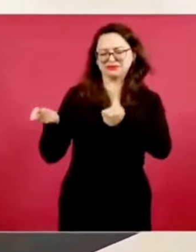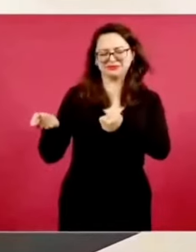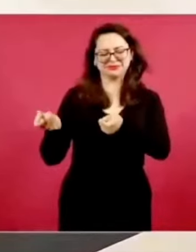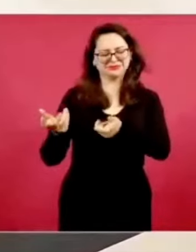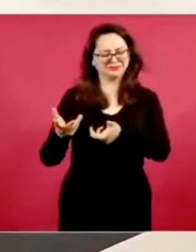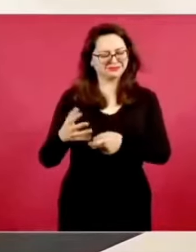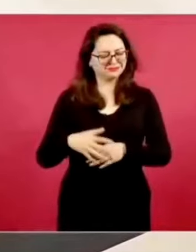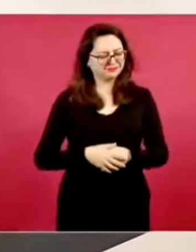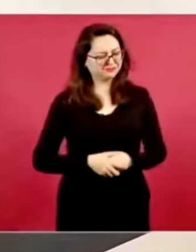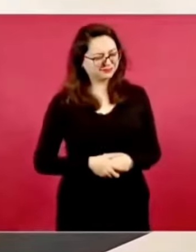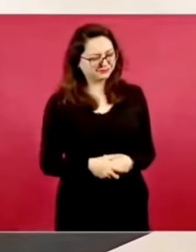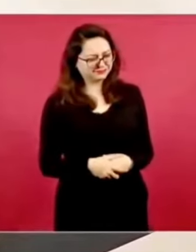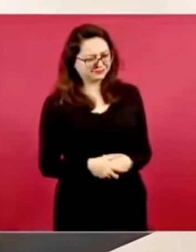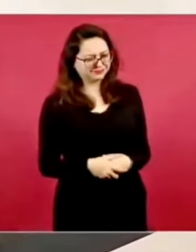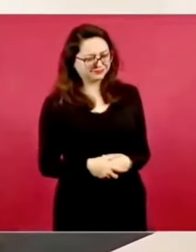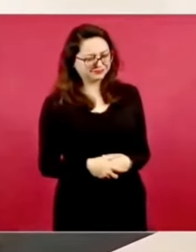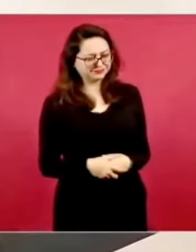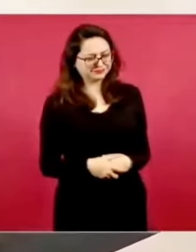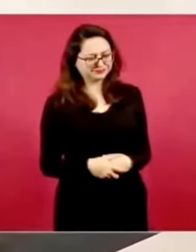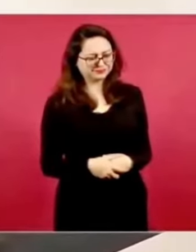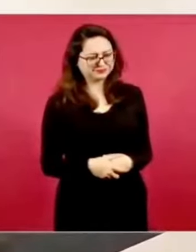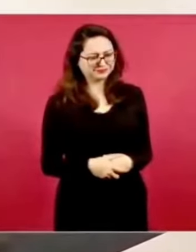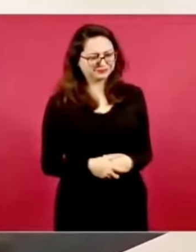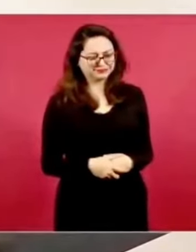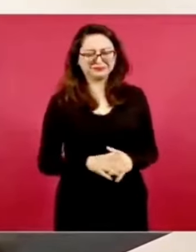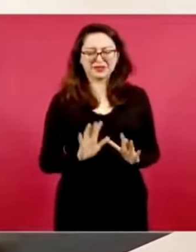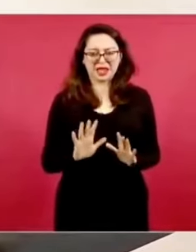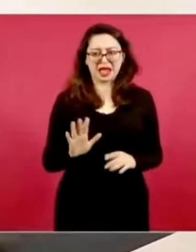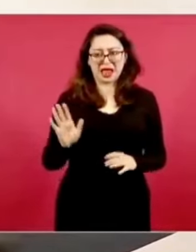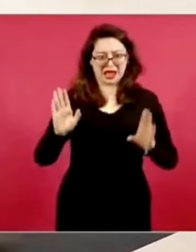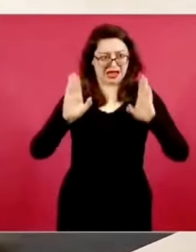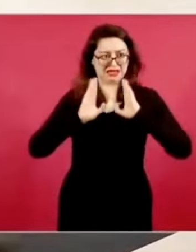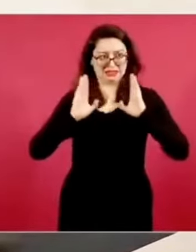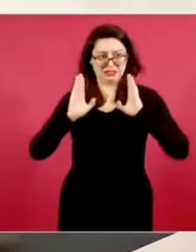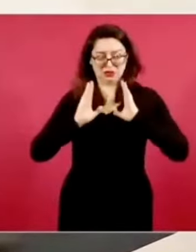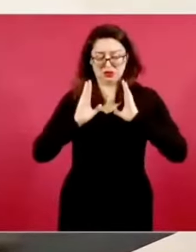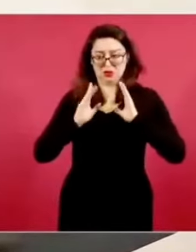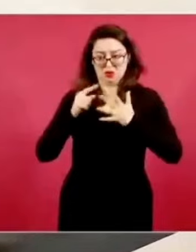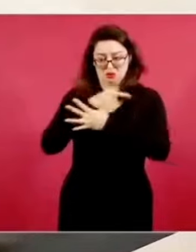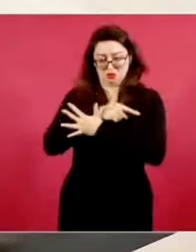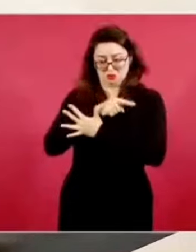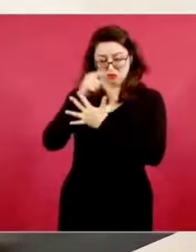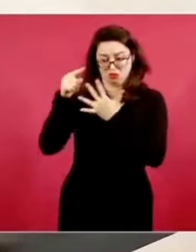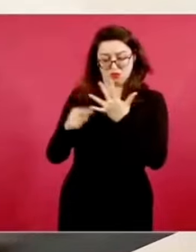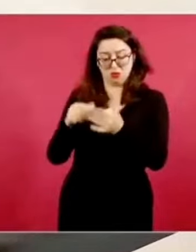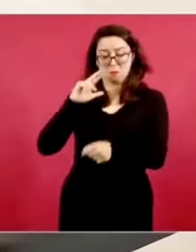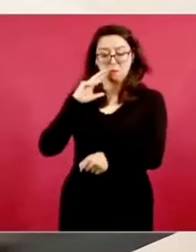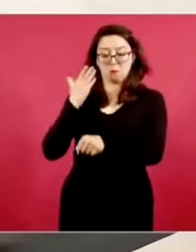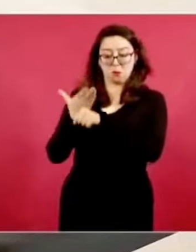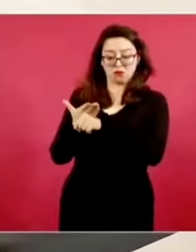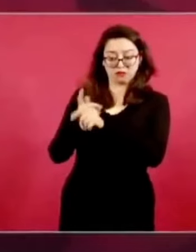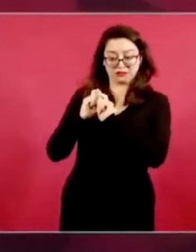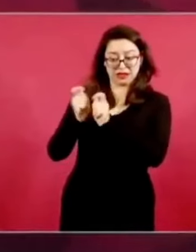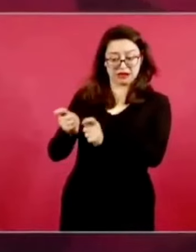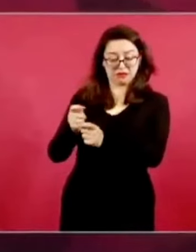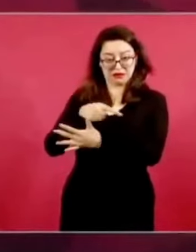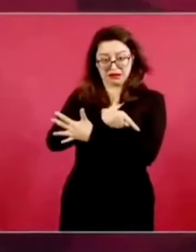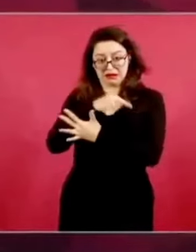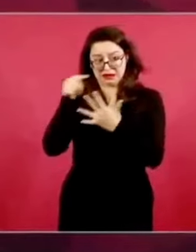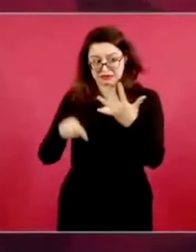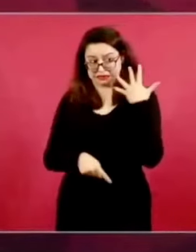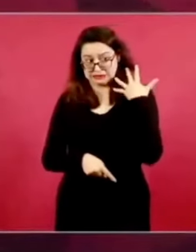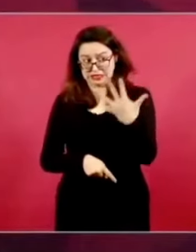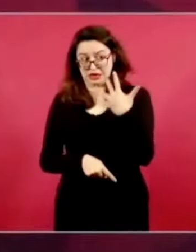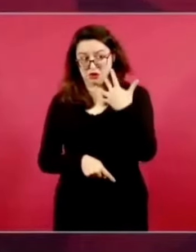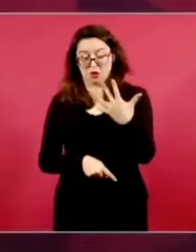Ejército, además de esas funciones legales, además que no se conocían ni se